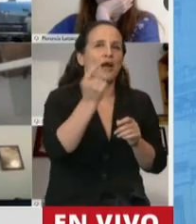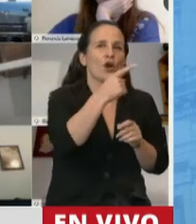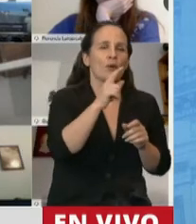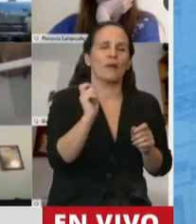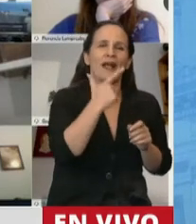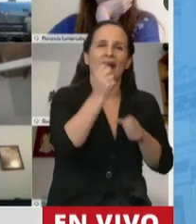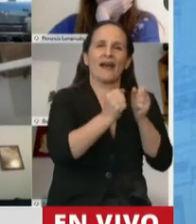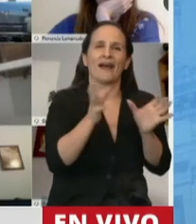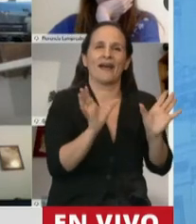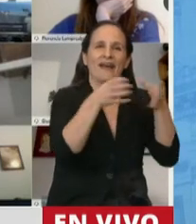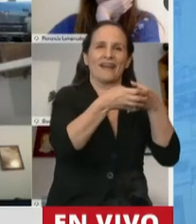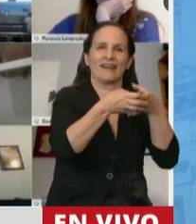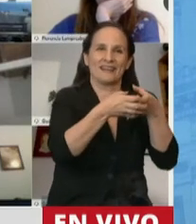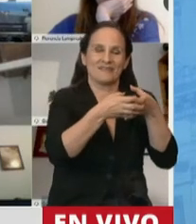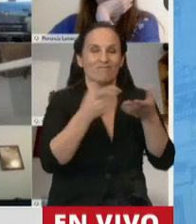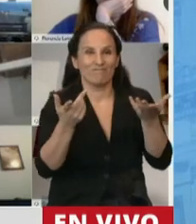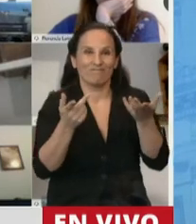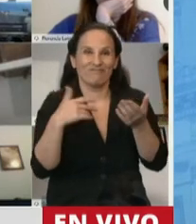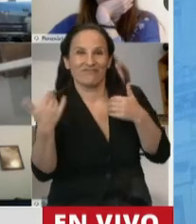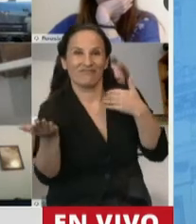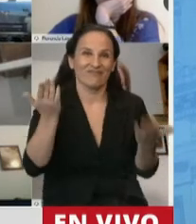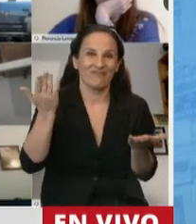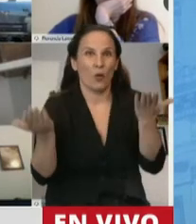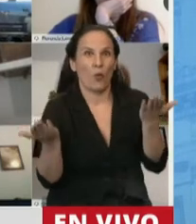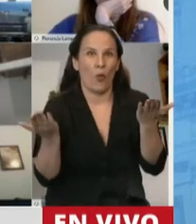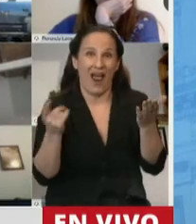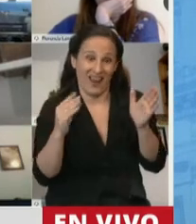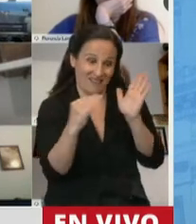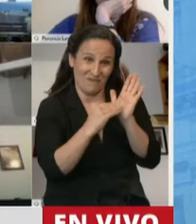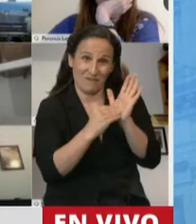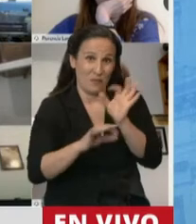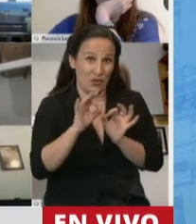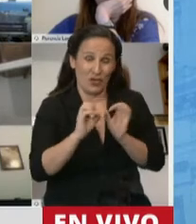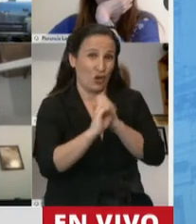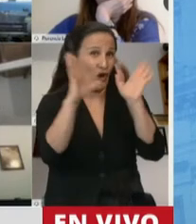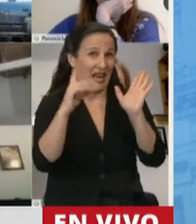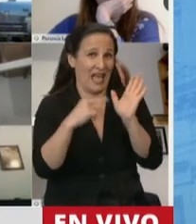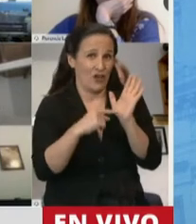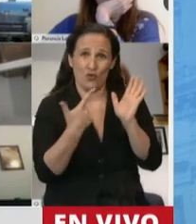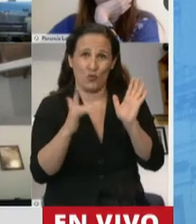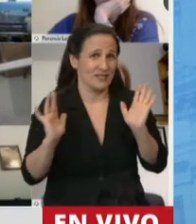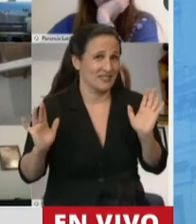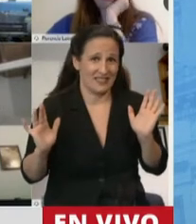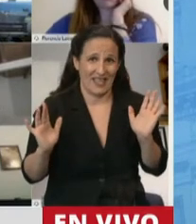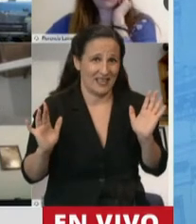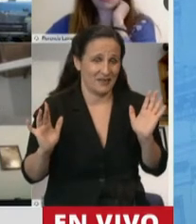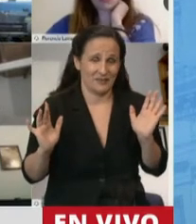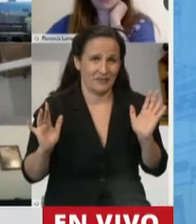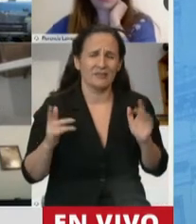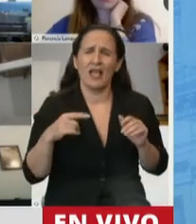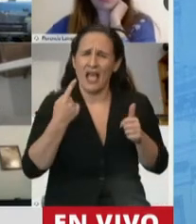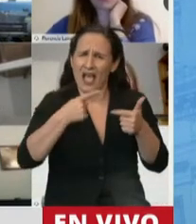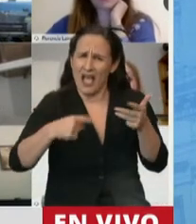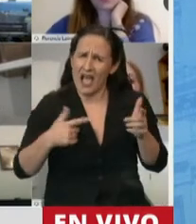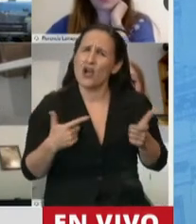tampoco establecido claramente. Hay otras cosas, creo que lo